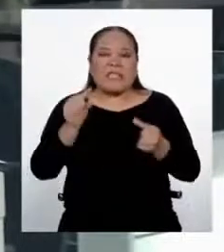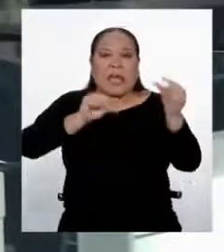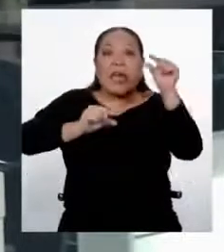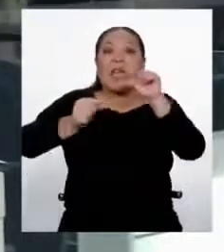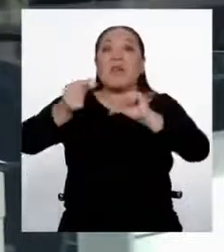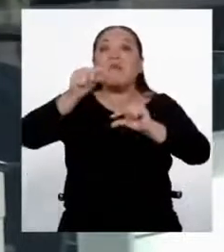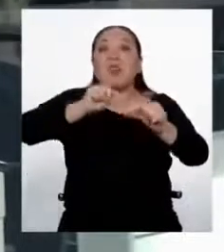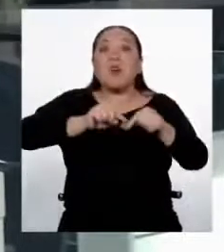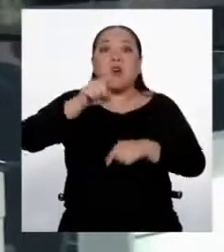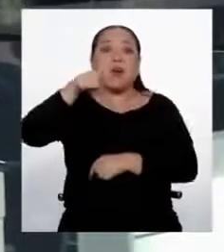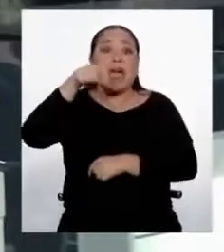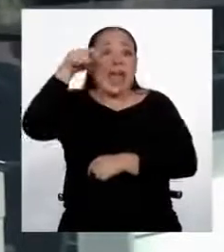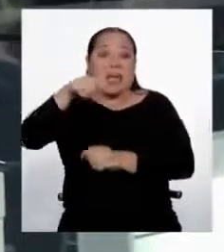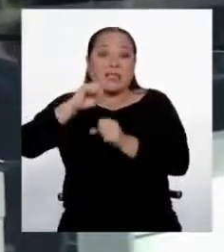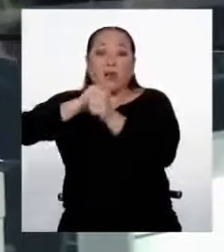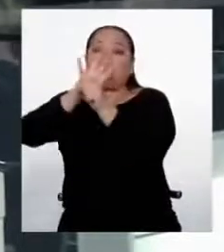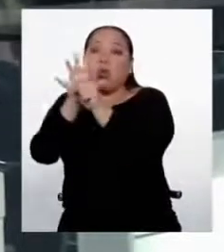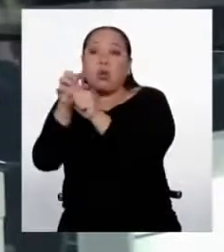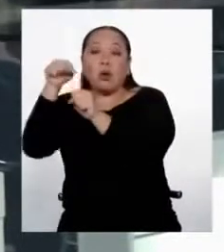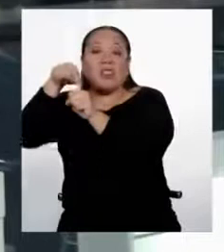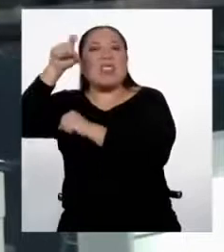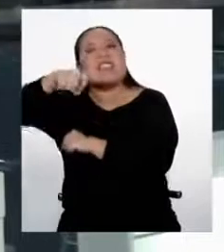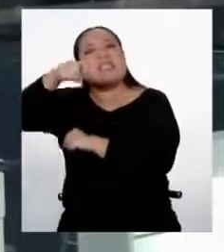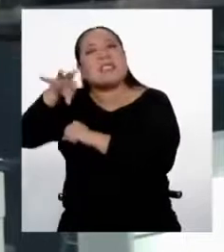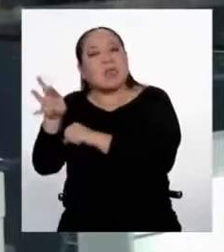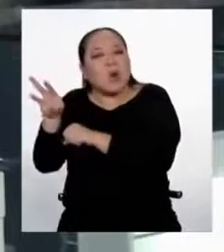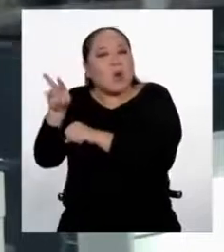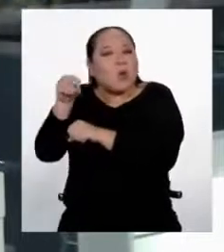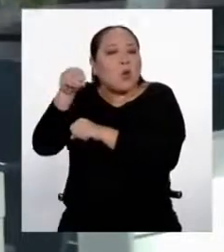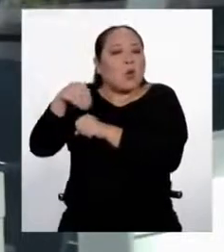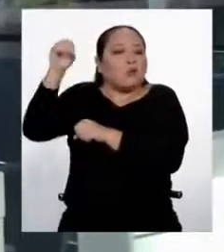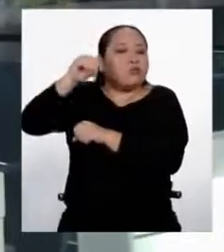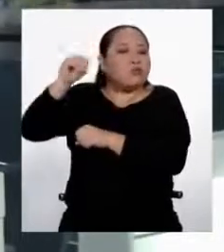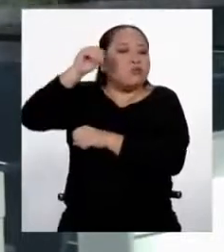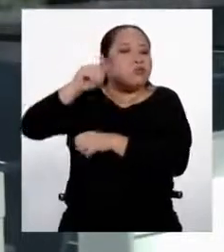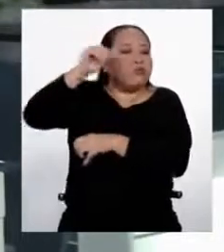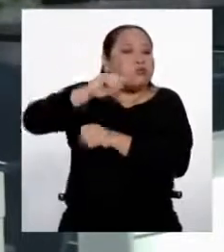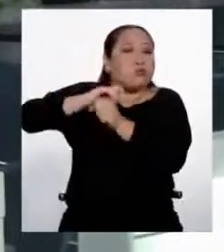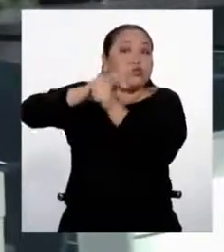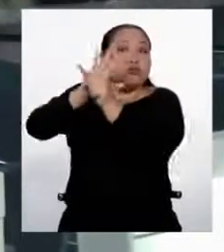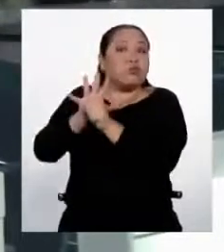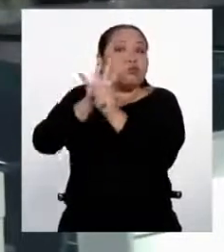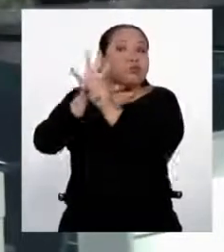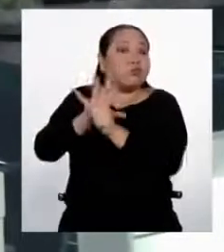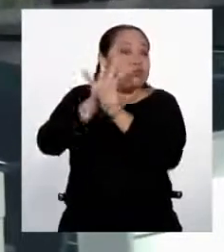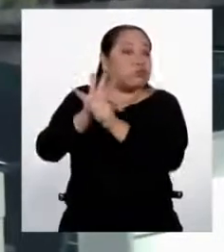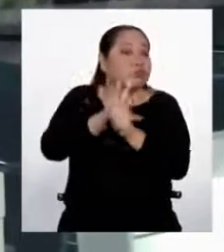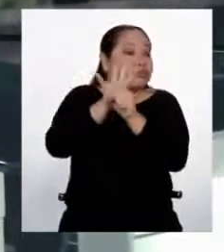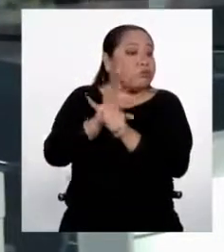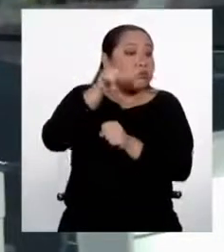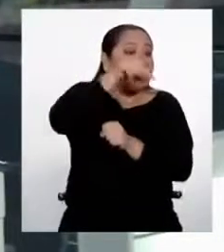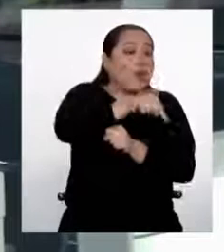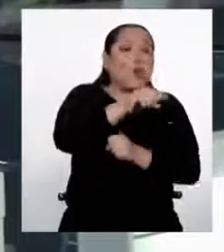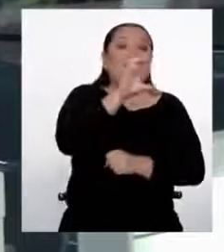necesita la célula para poder replicarse. Como todo ente biológico